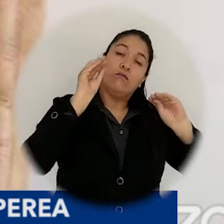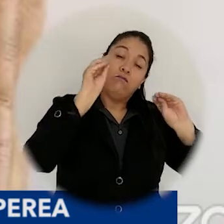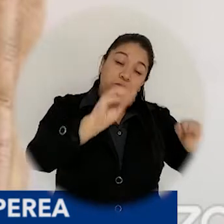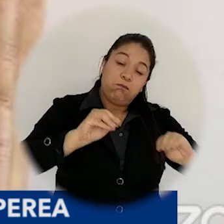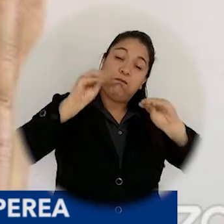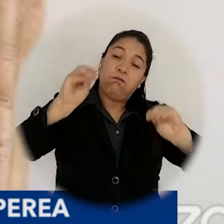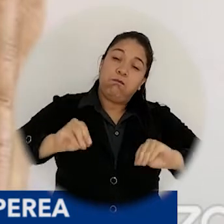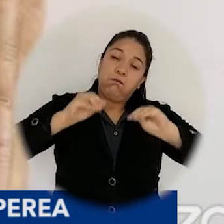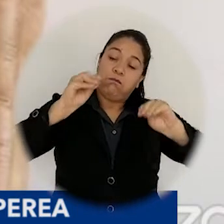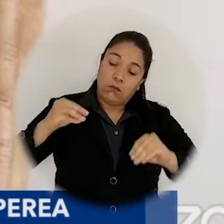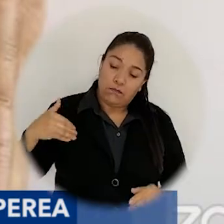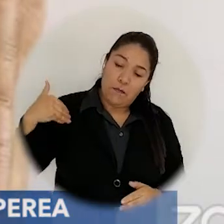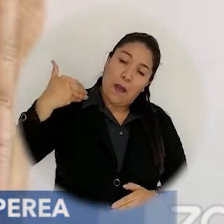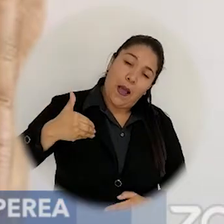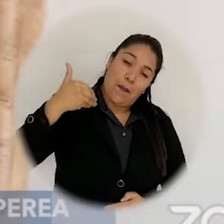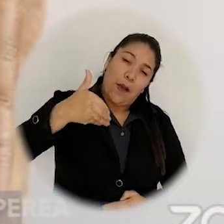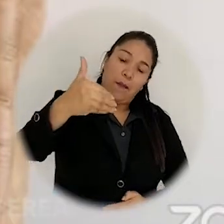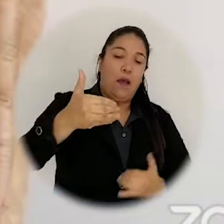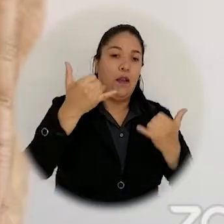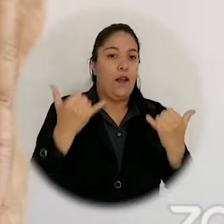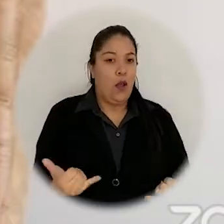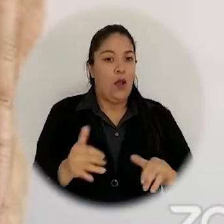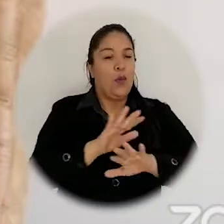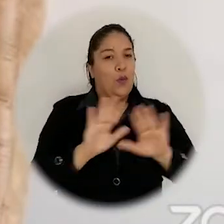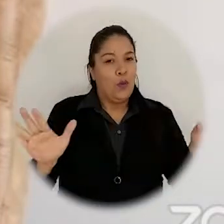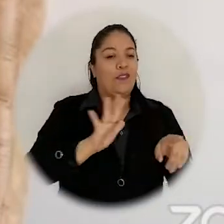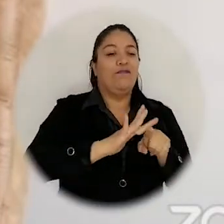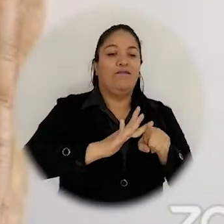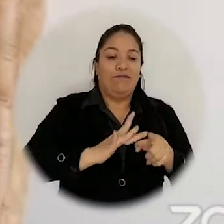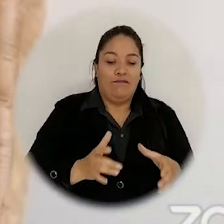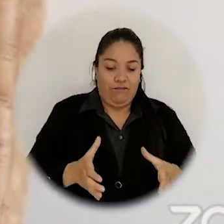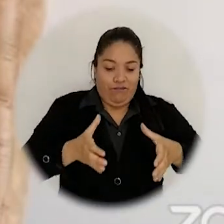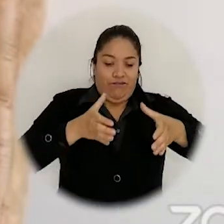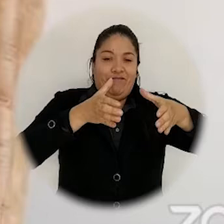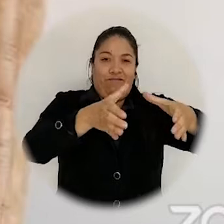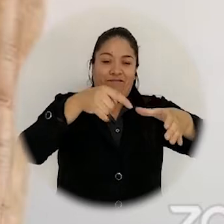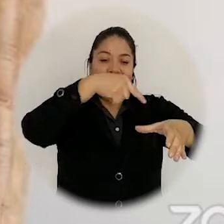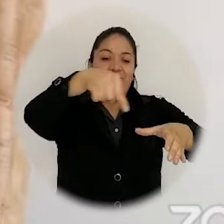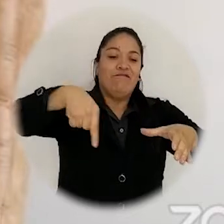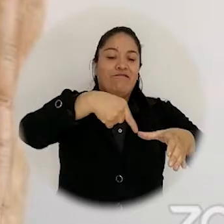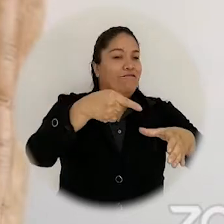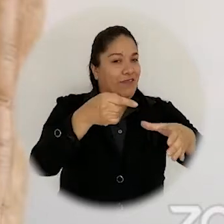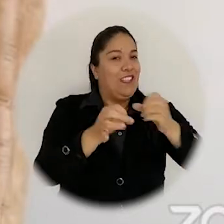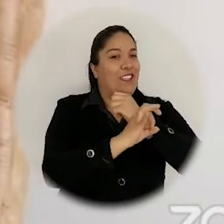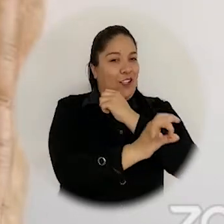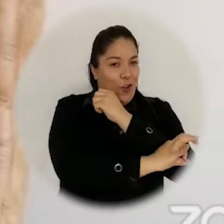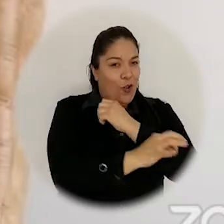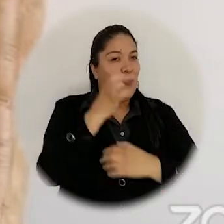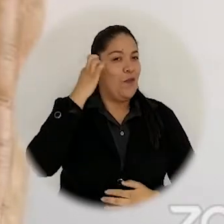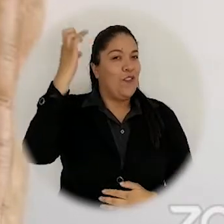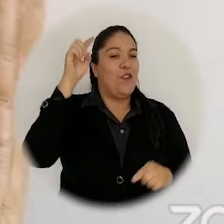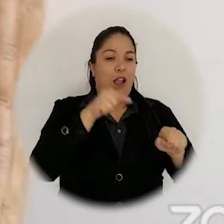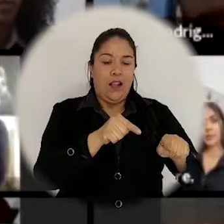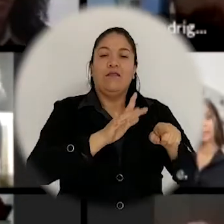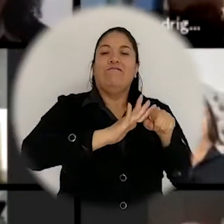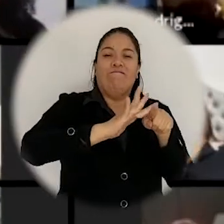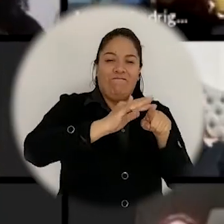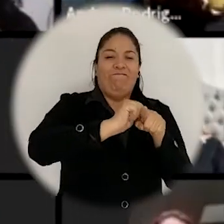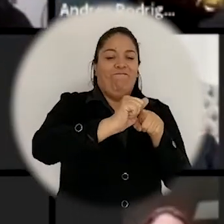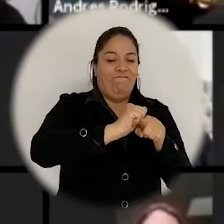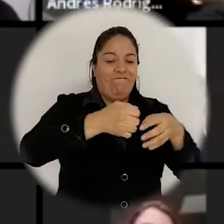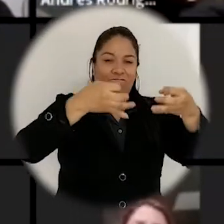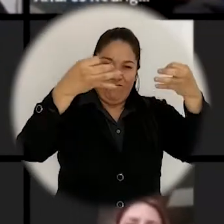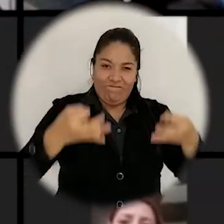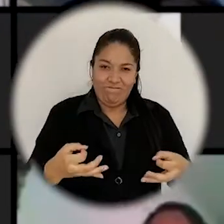muchos años de formación y tengo certeza que hoy entregamos a la sociedad un grupo de psicólogos comprometidos